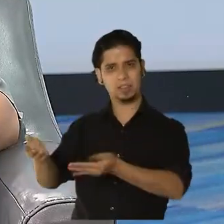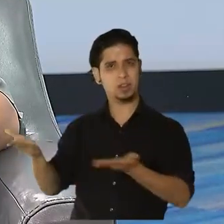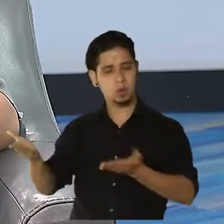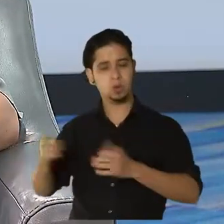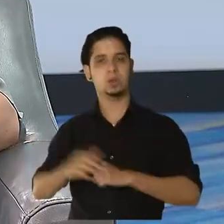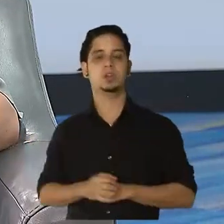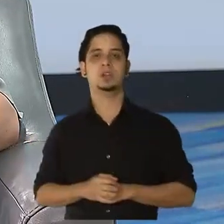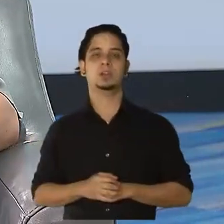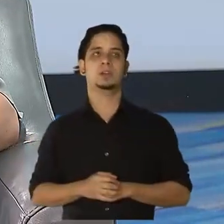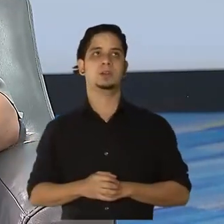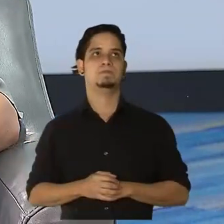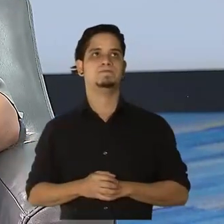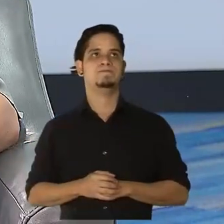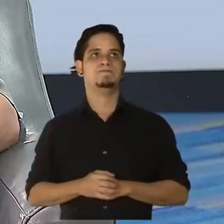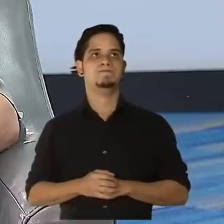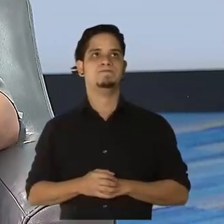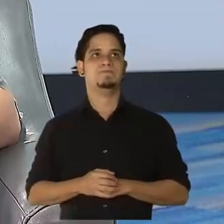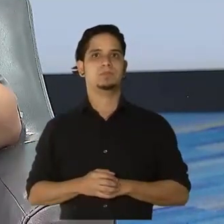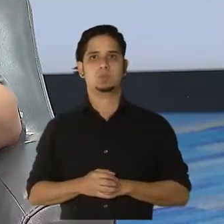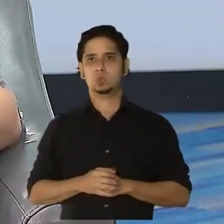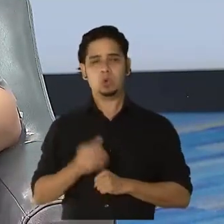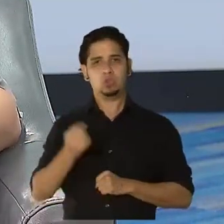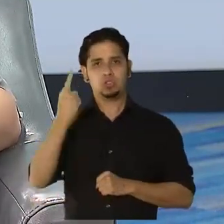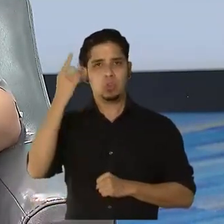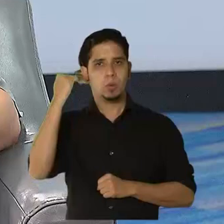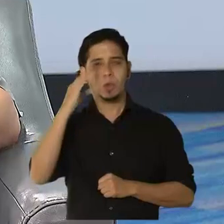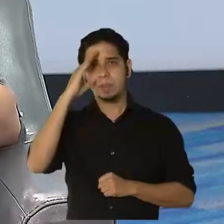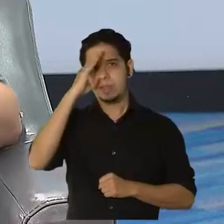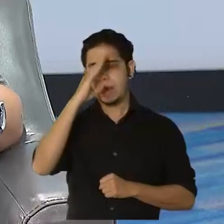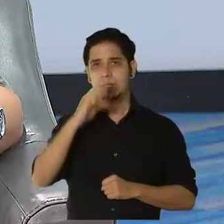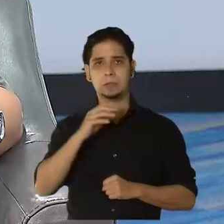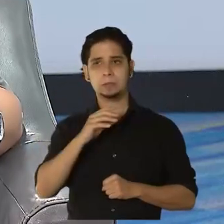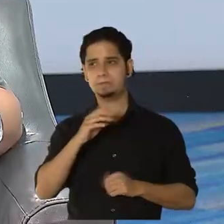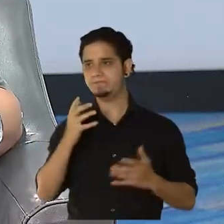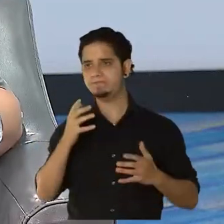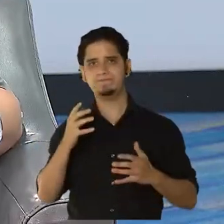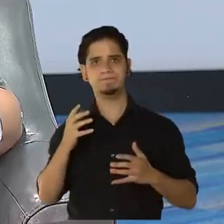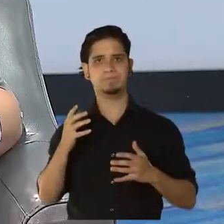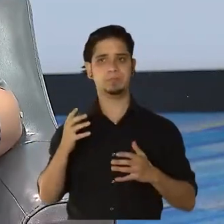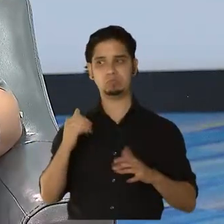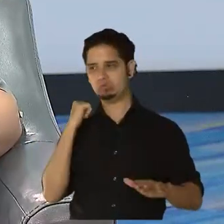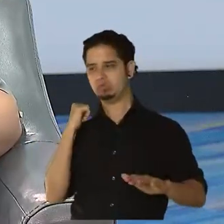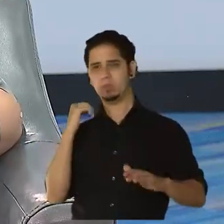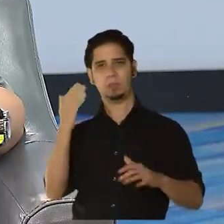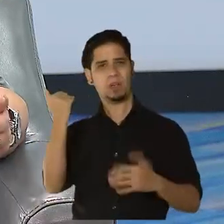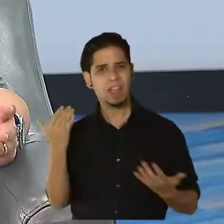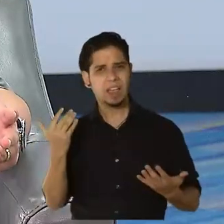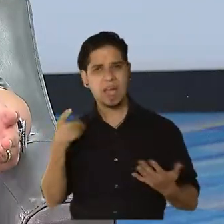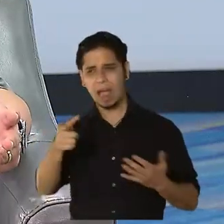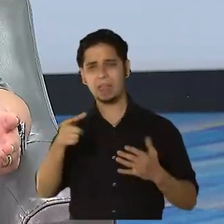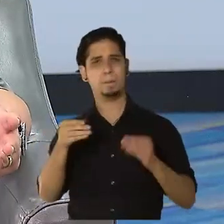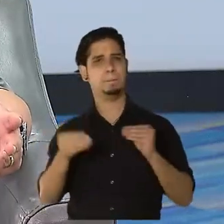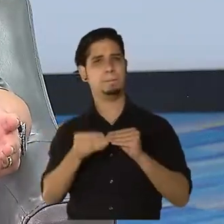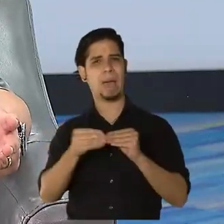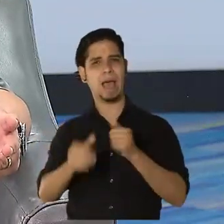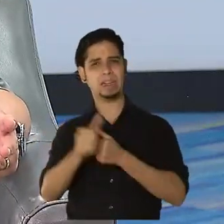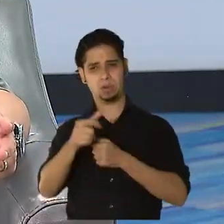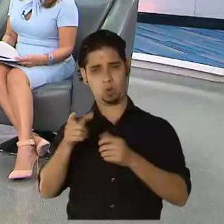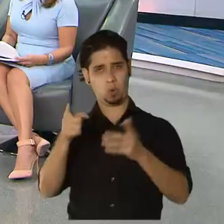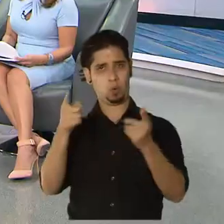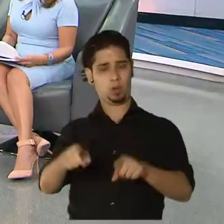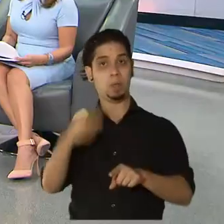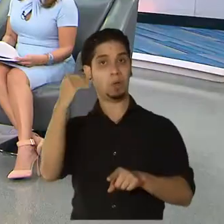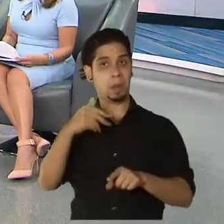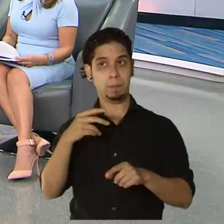hospitales tengan que estar reacios. Es el sitio donde más riesgo tienes que contagio en una oficina médica porque no solo es que está el paciente